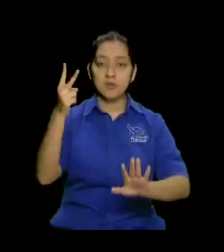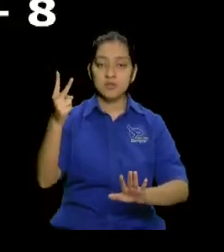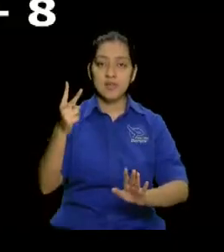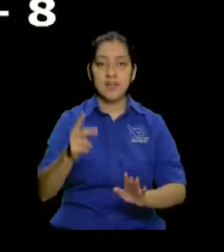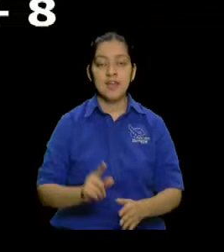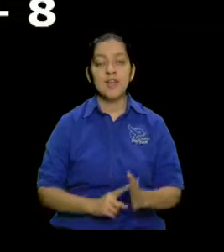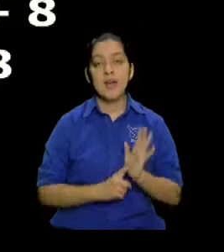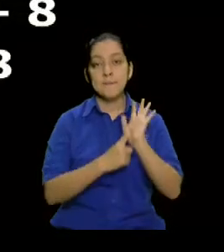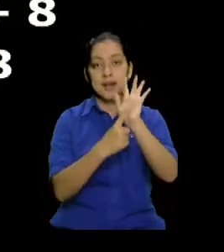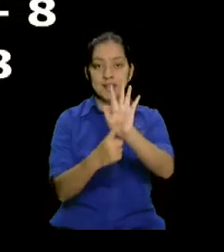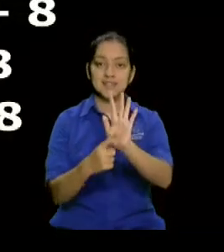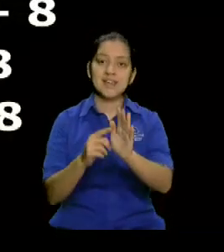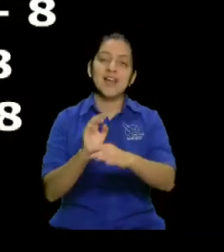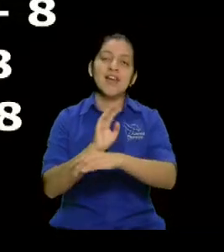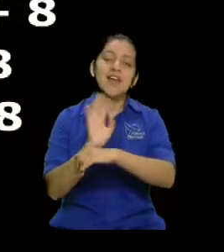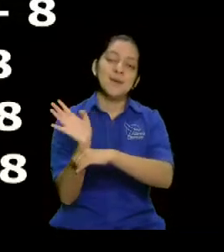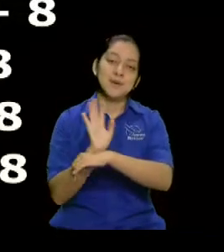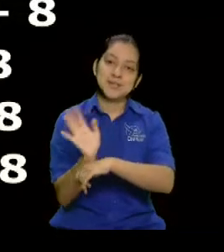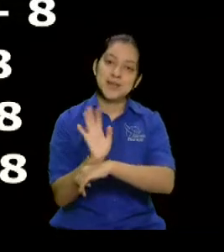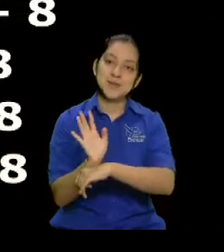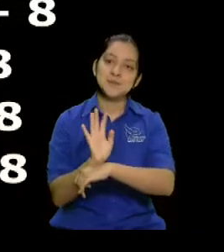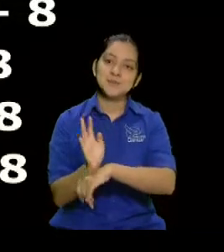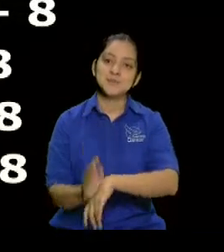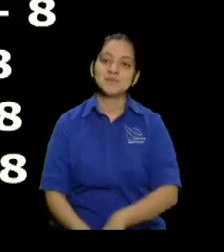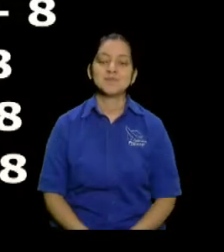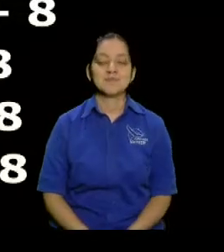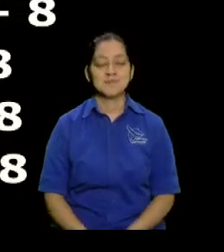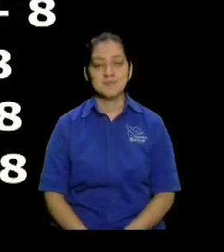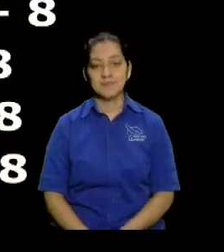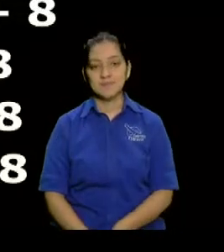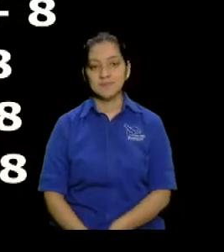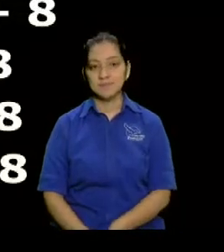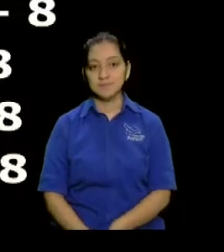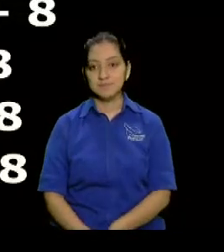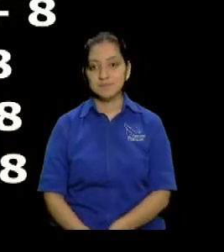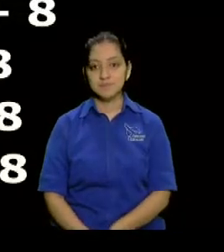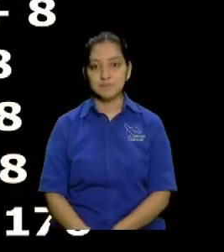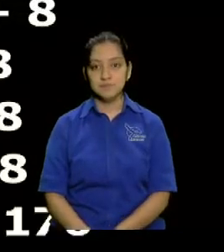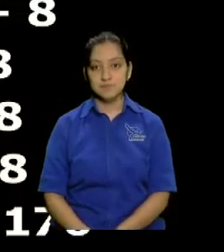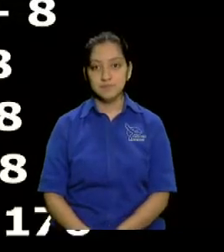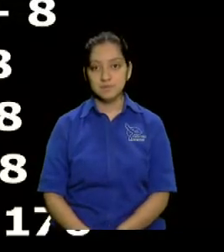Chaín, Pe, Tzadikov, Res, Shin, y la última,